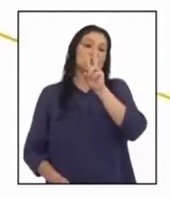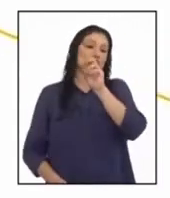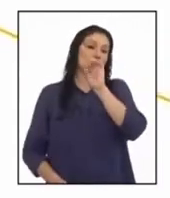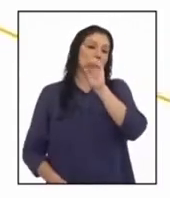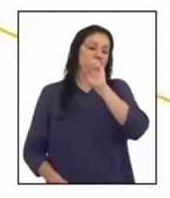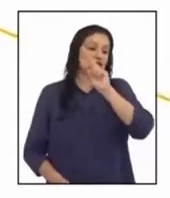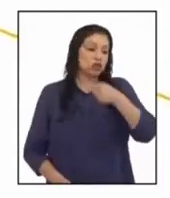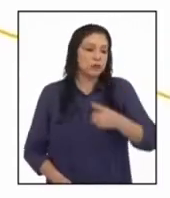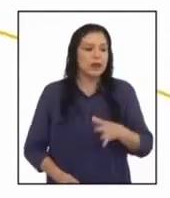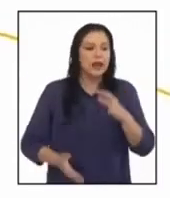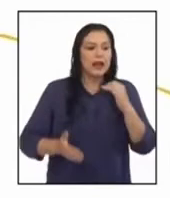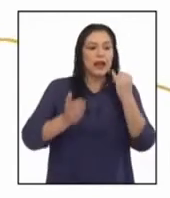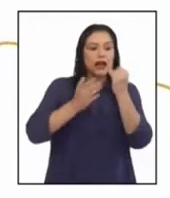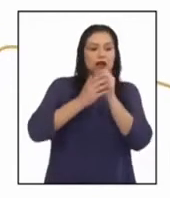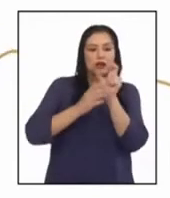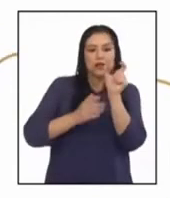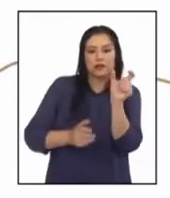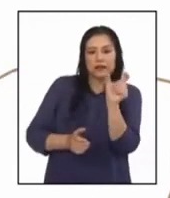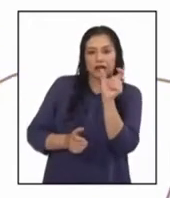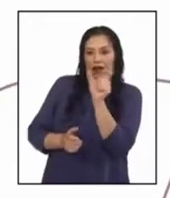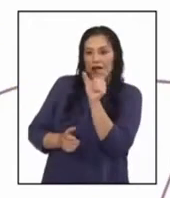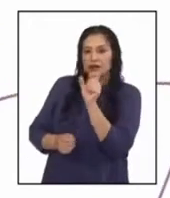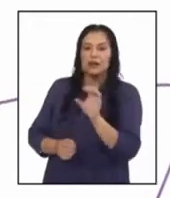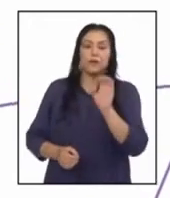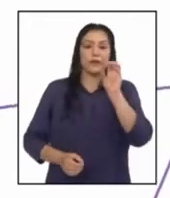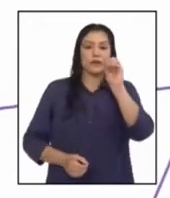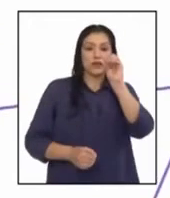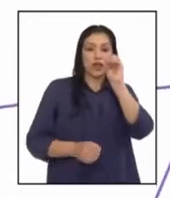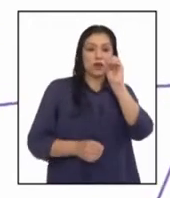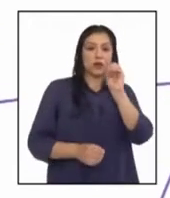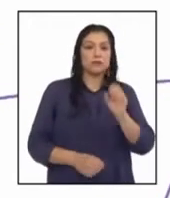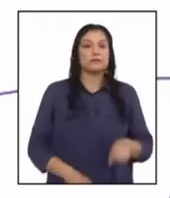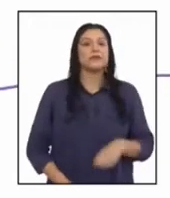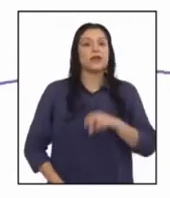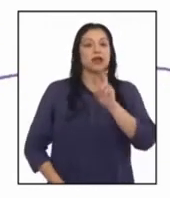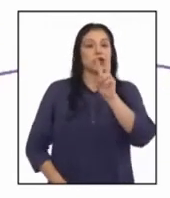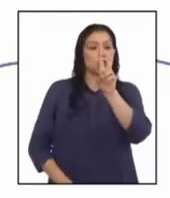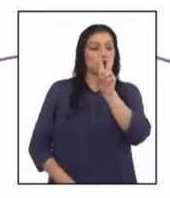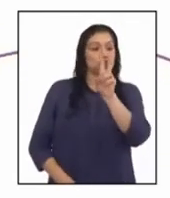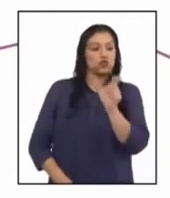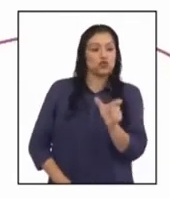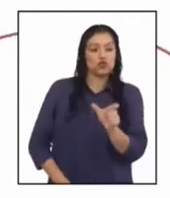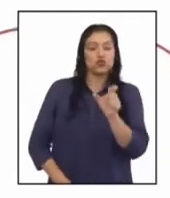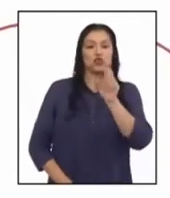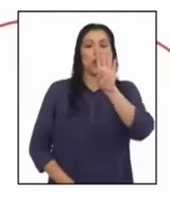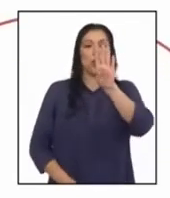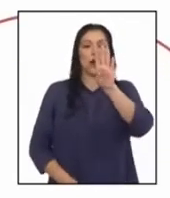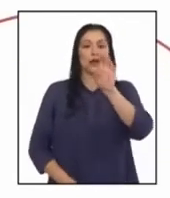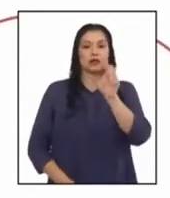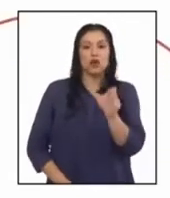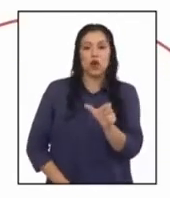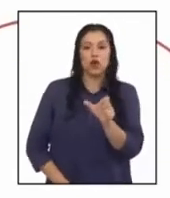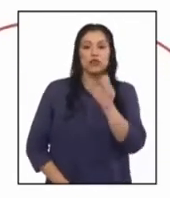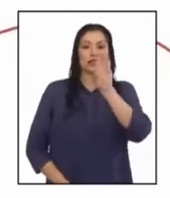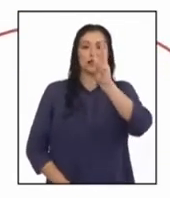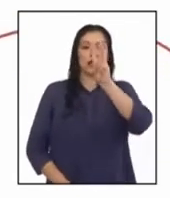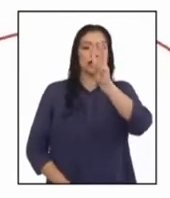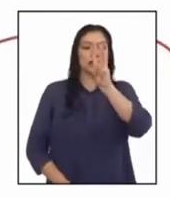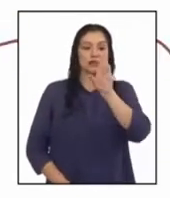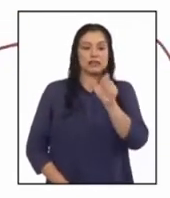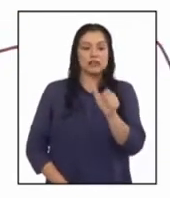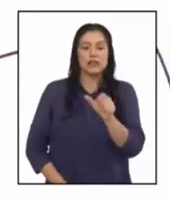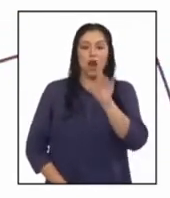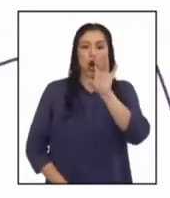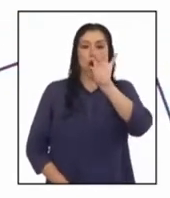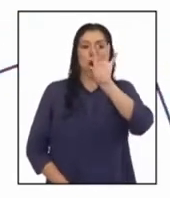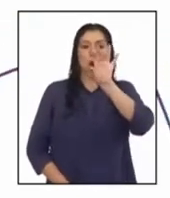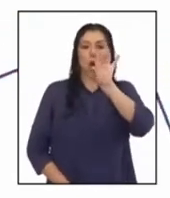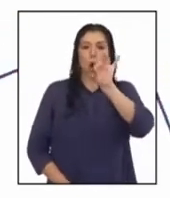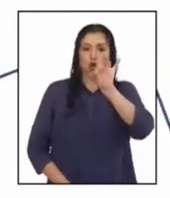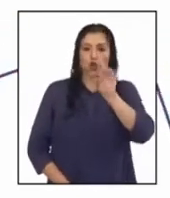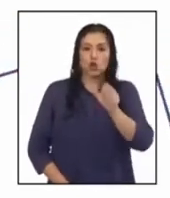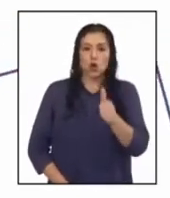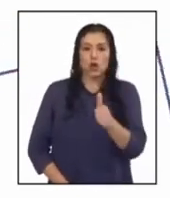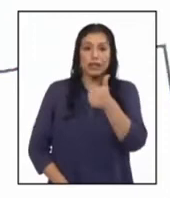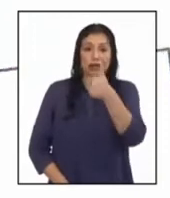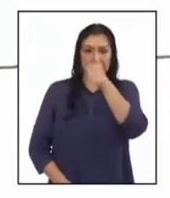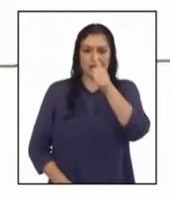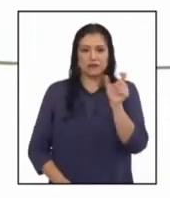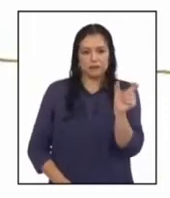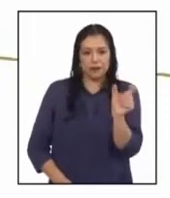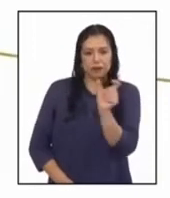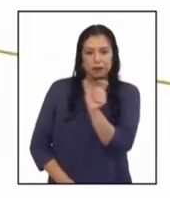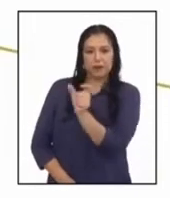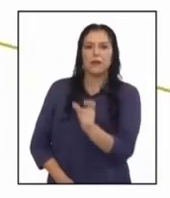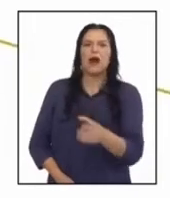gráfica cuyos valores en la barra son 0, 2, 4, 6, 8 y 10.